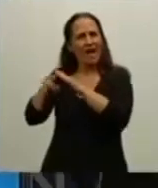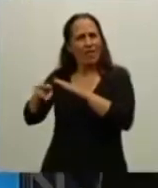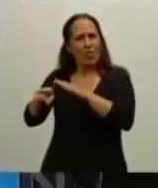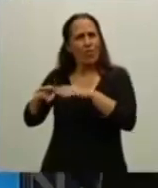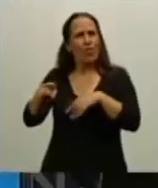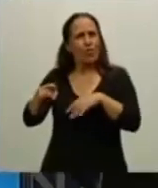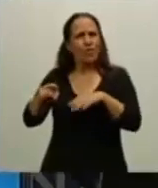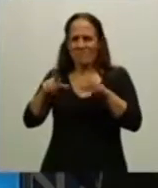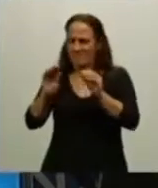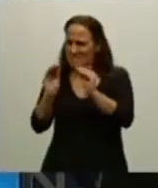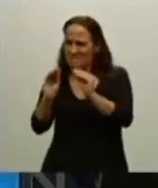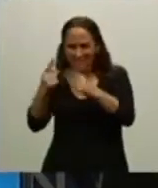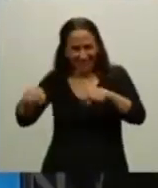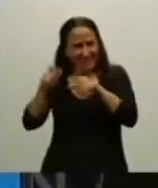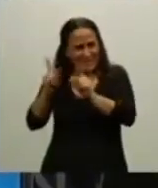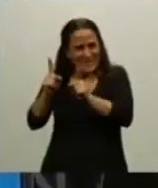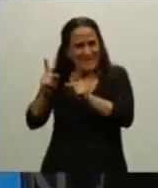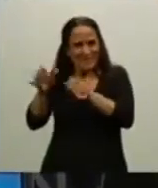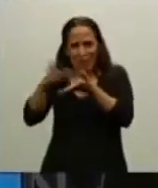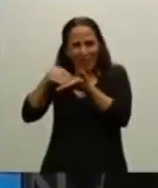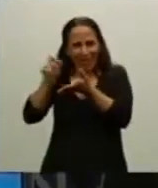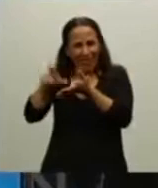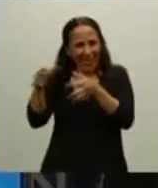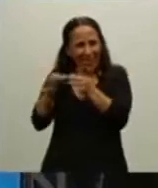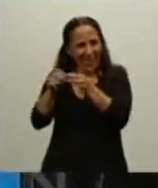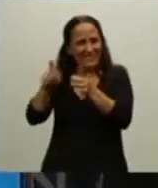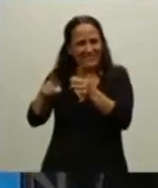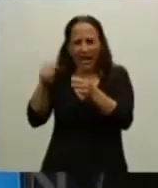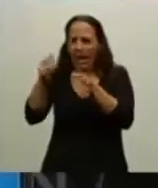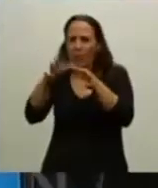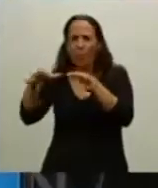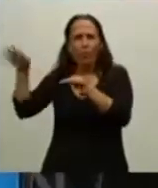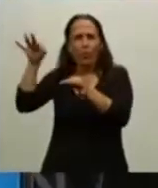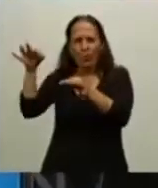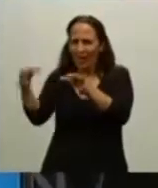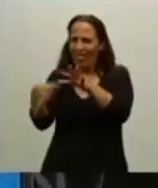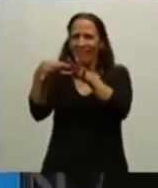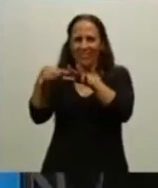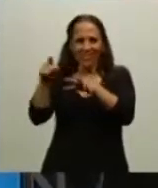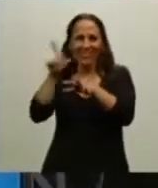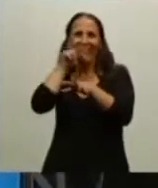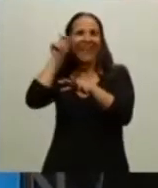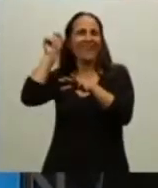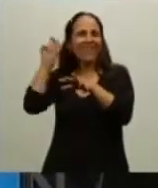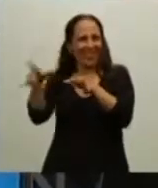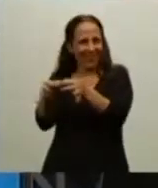inclusive con la greda de las islas proveniente de allí, y que hasta tiene una pluma, se ve, de las aves del lugar,